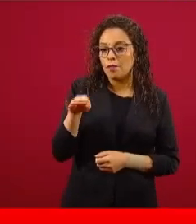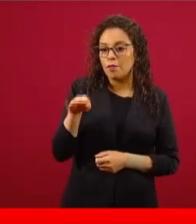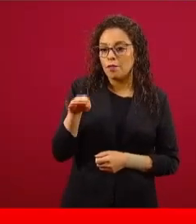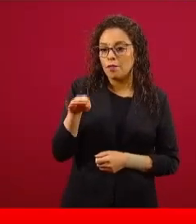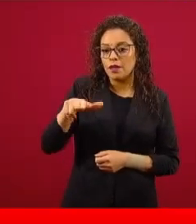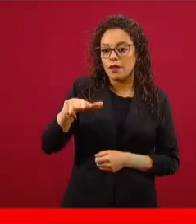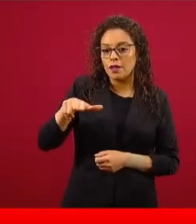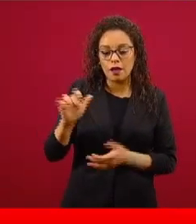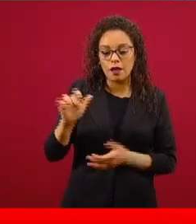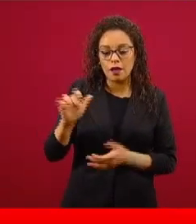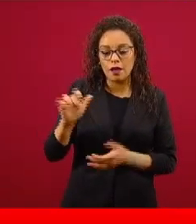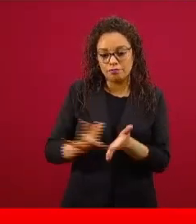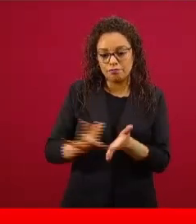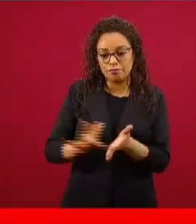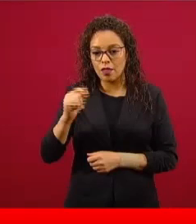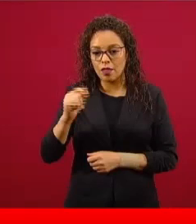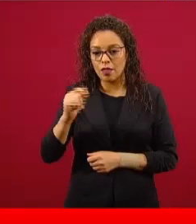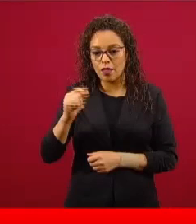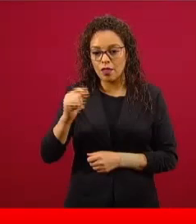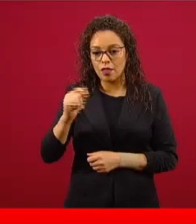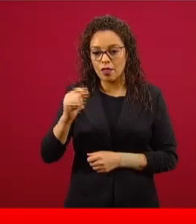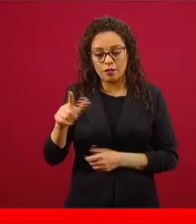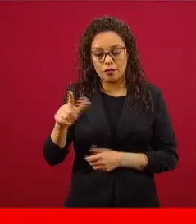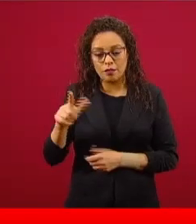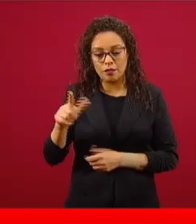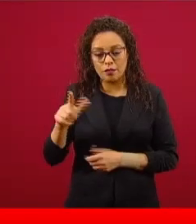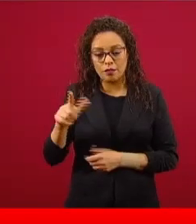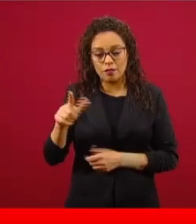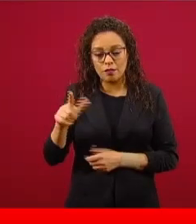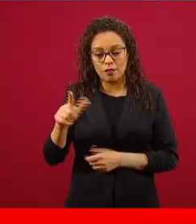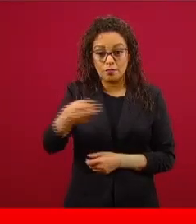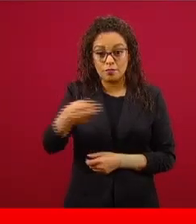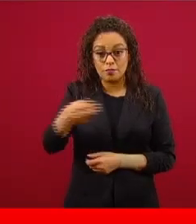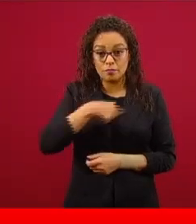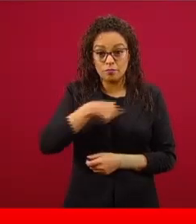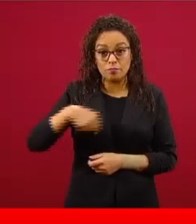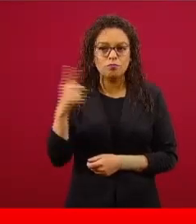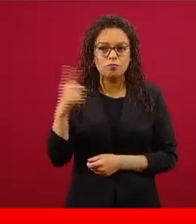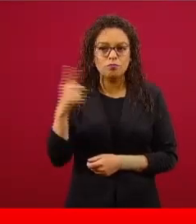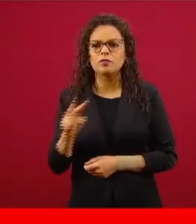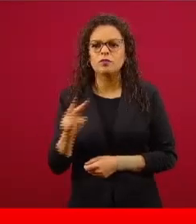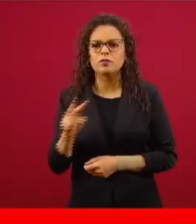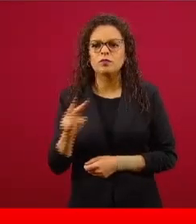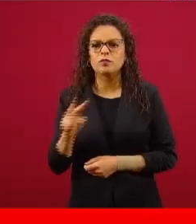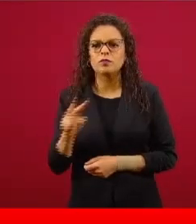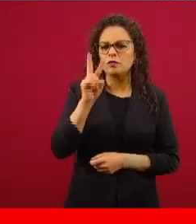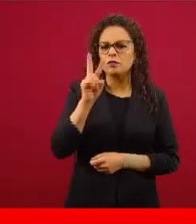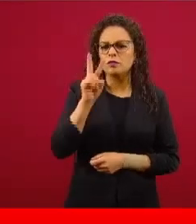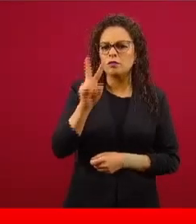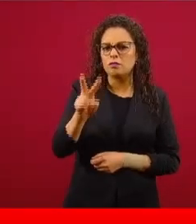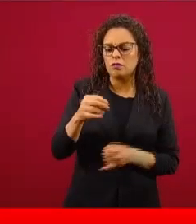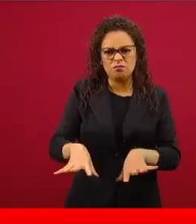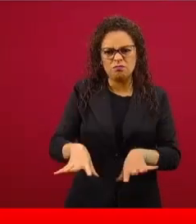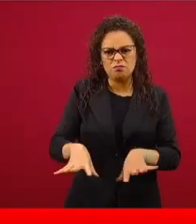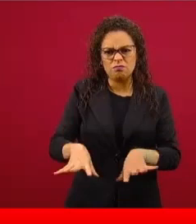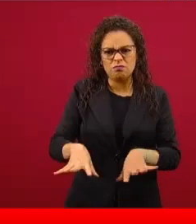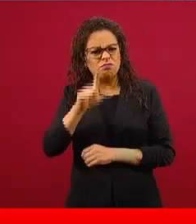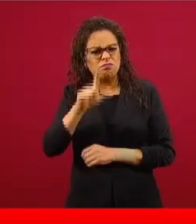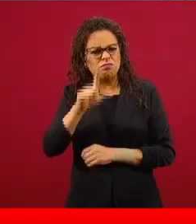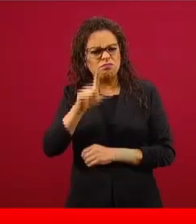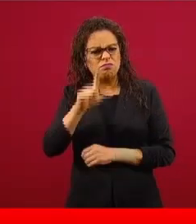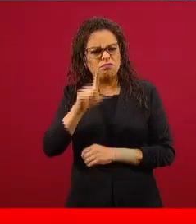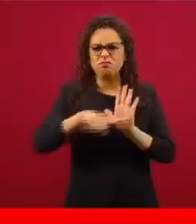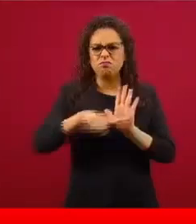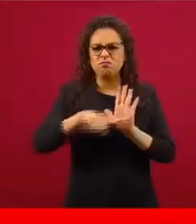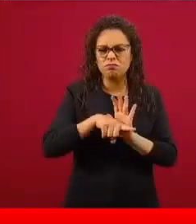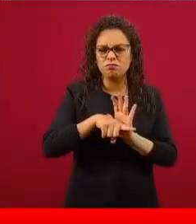nosotros escuchamos, vemos y compartimos información negativa, hay un efecto emocional en nosotros que